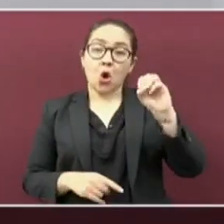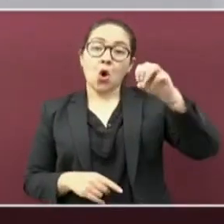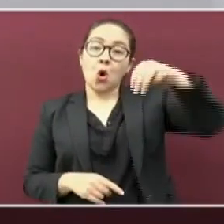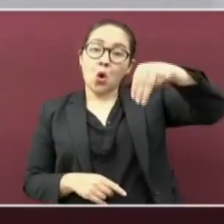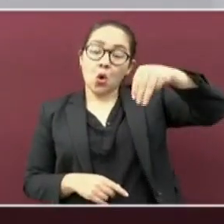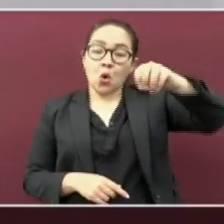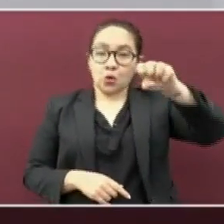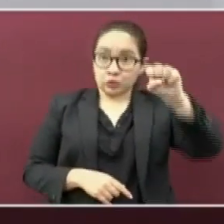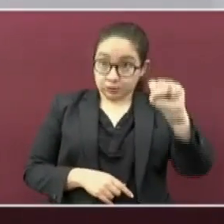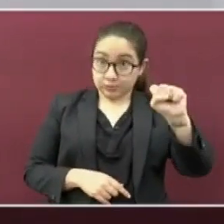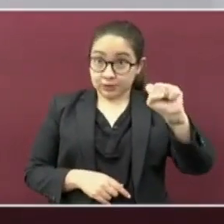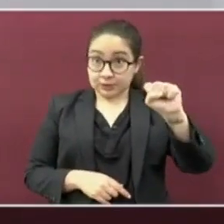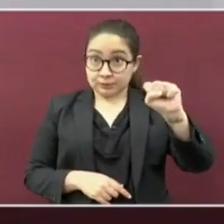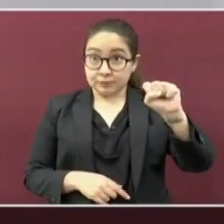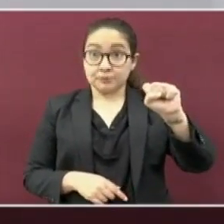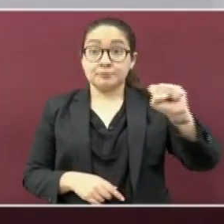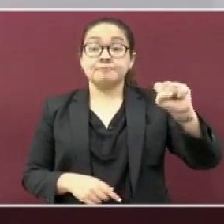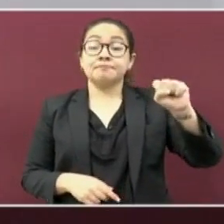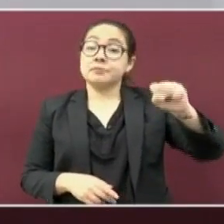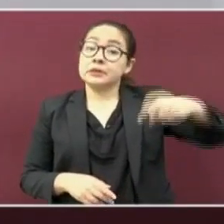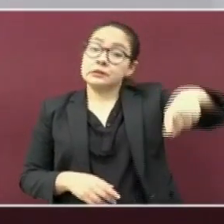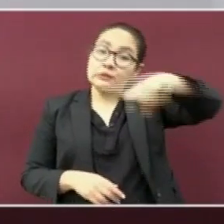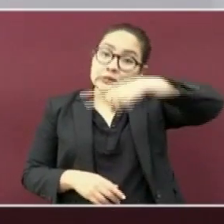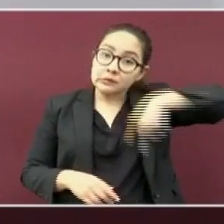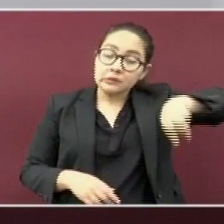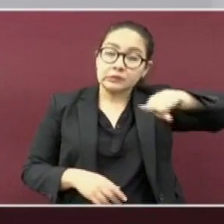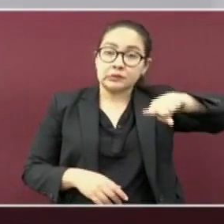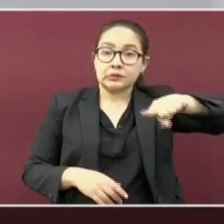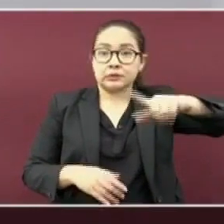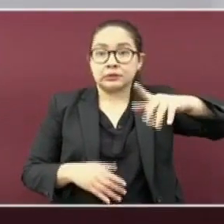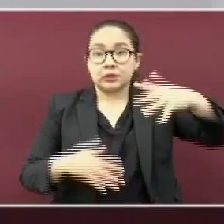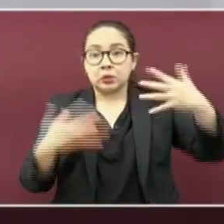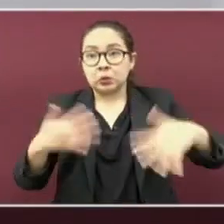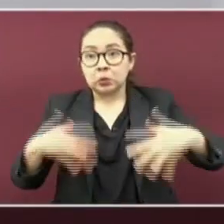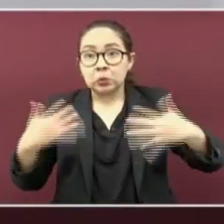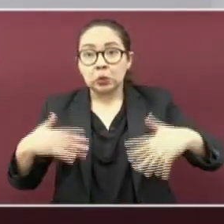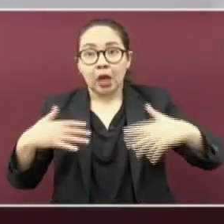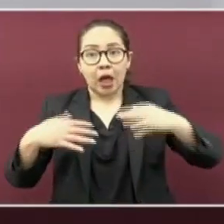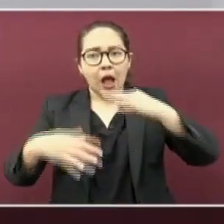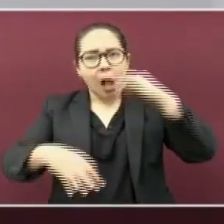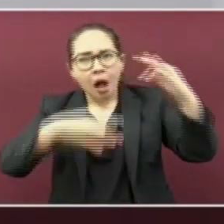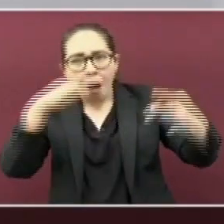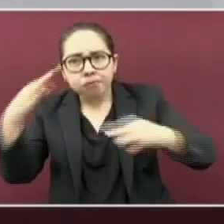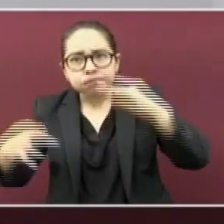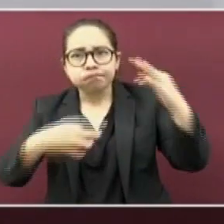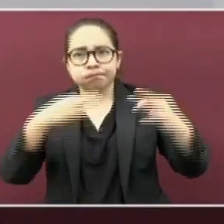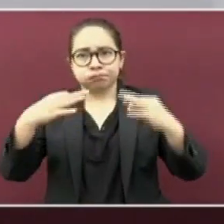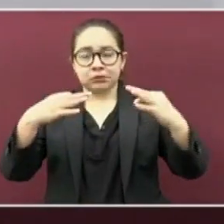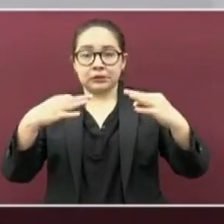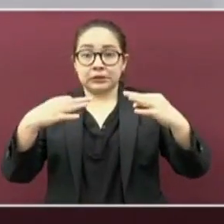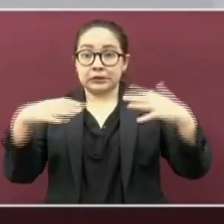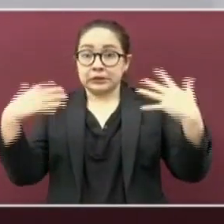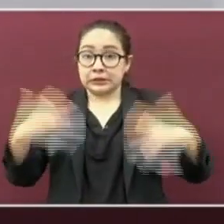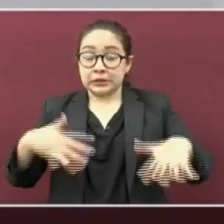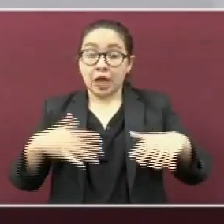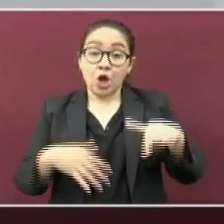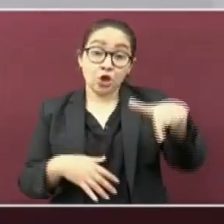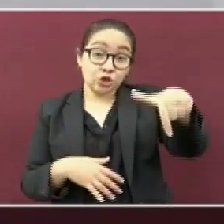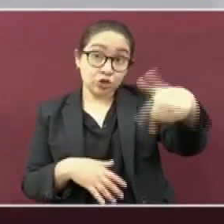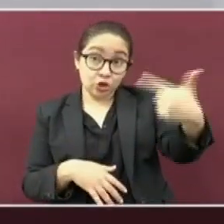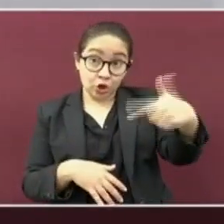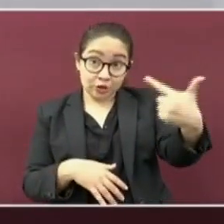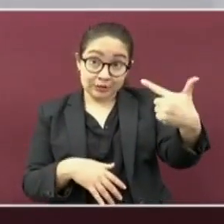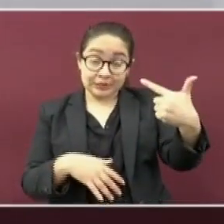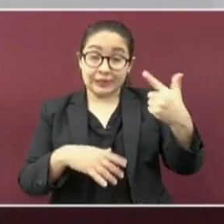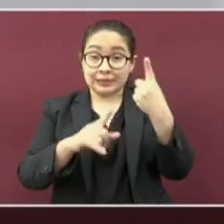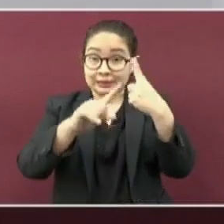Mundial de la Salud ha informado sobre 12, escuchen el dato, 12